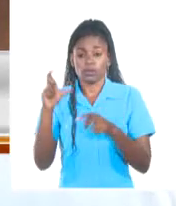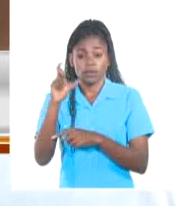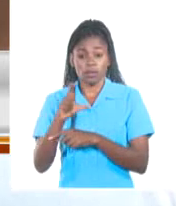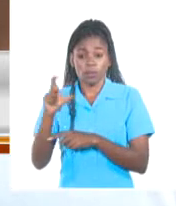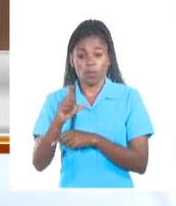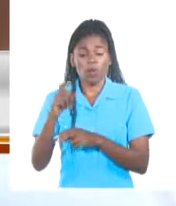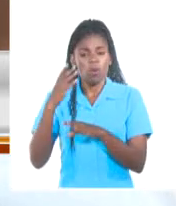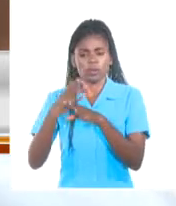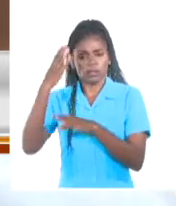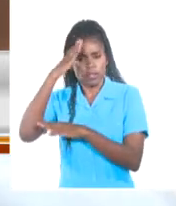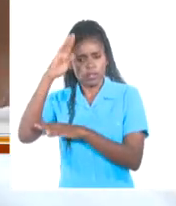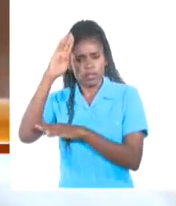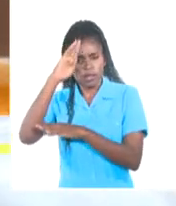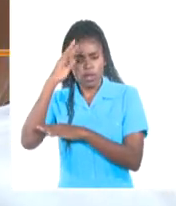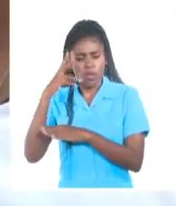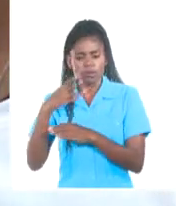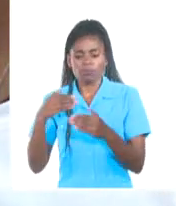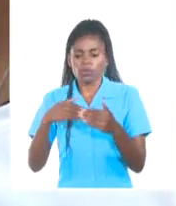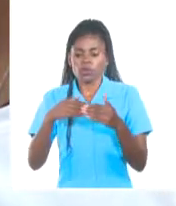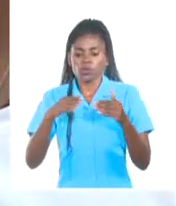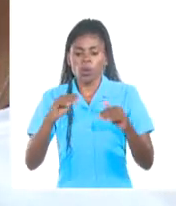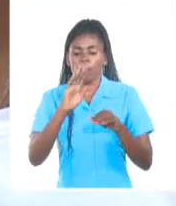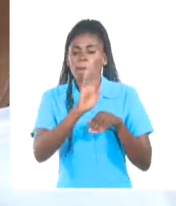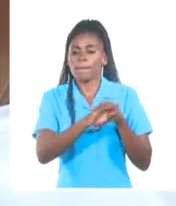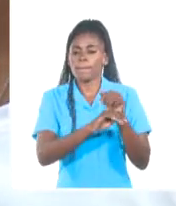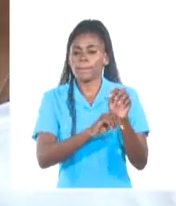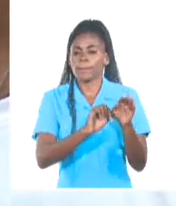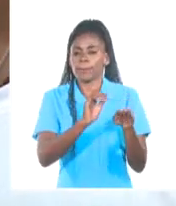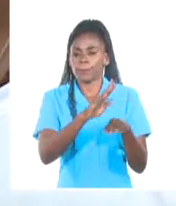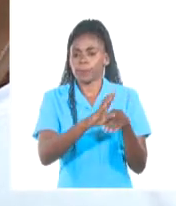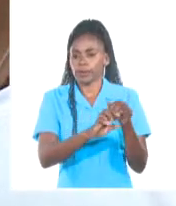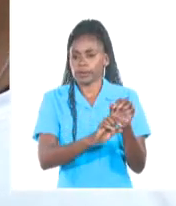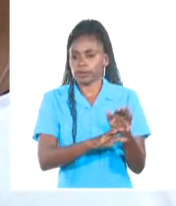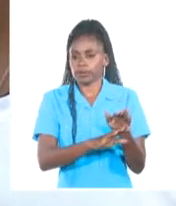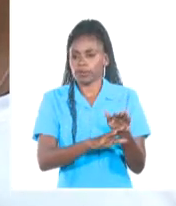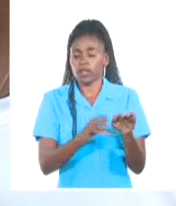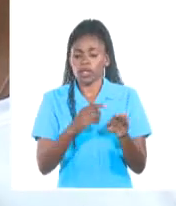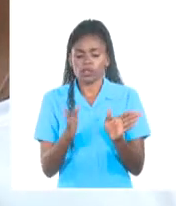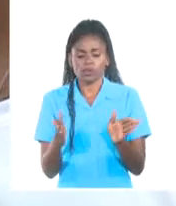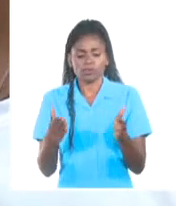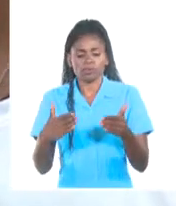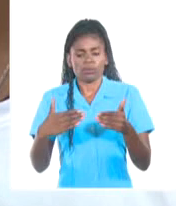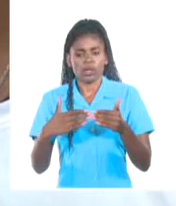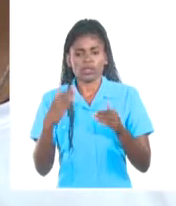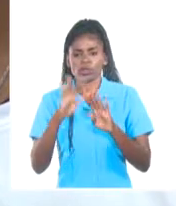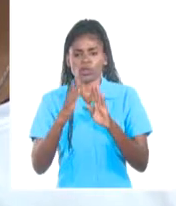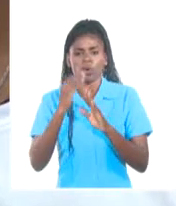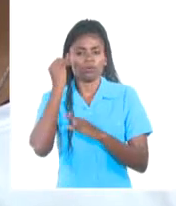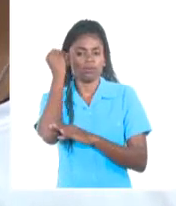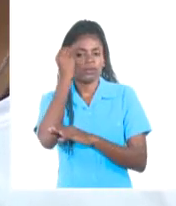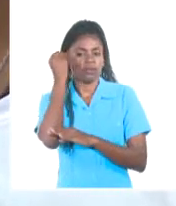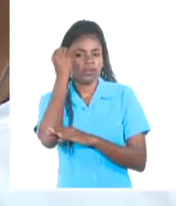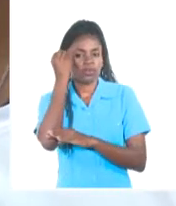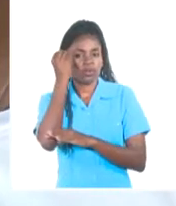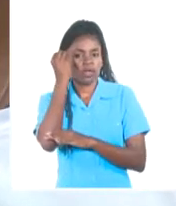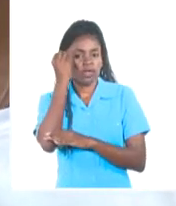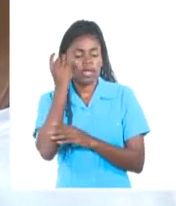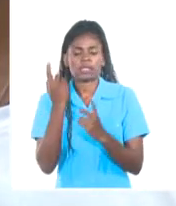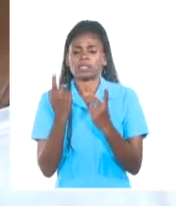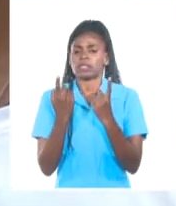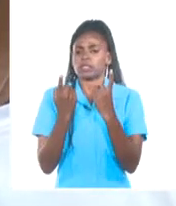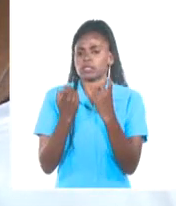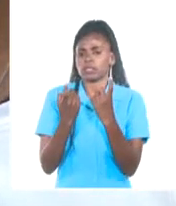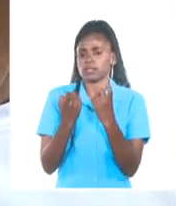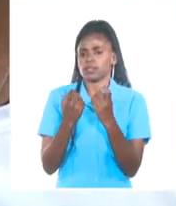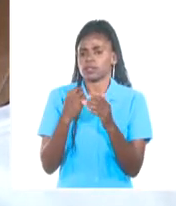que se hace en Santiago, viene abriendo nuevos pasos. Es articular, es estrechar y es sobre todo reflexionar en torno a necesidades,